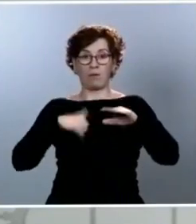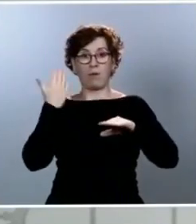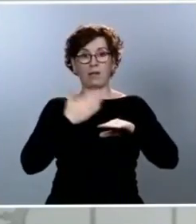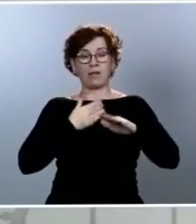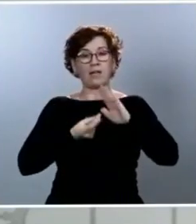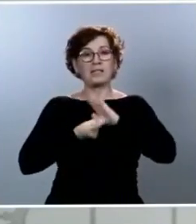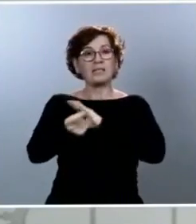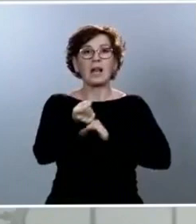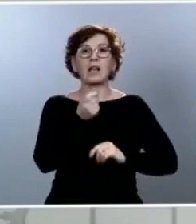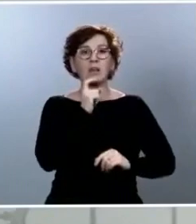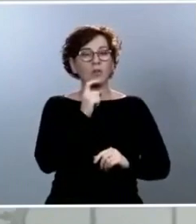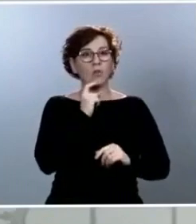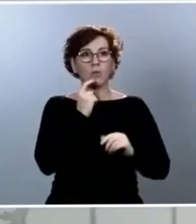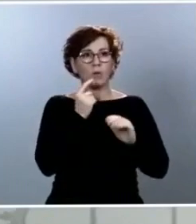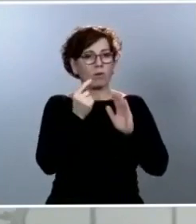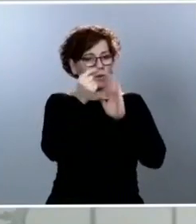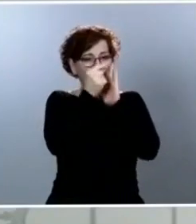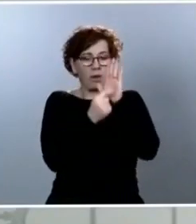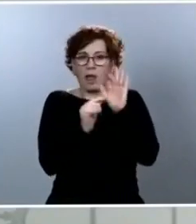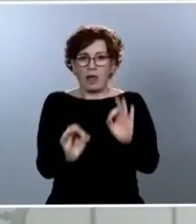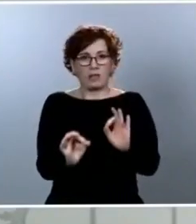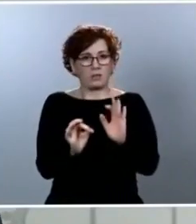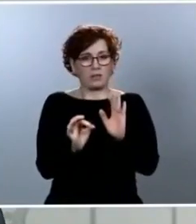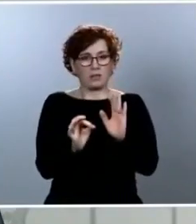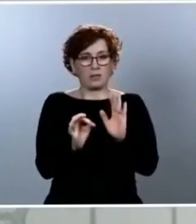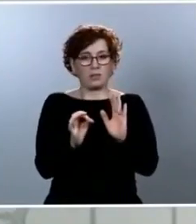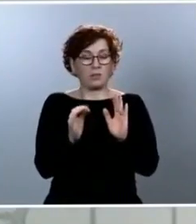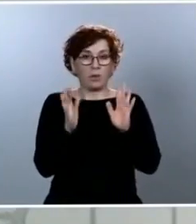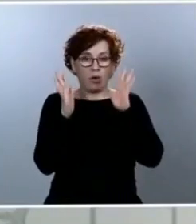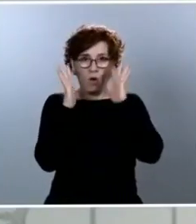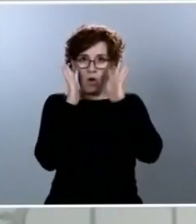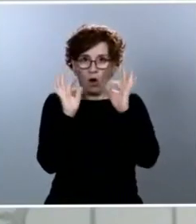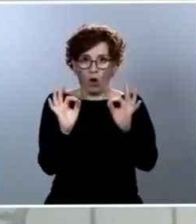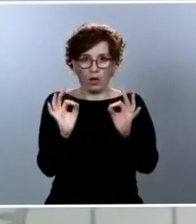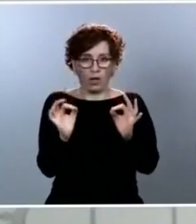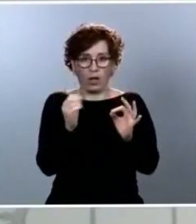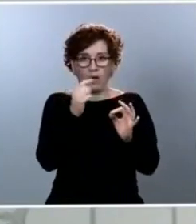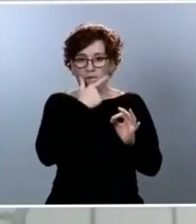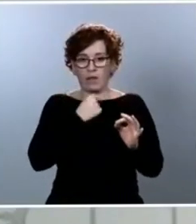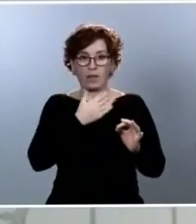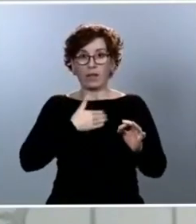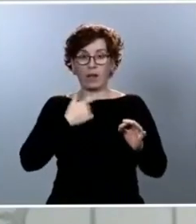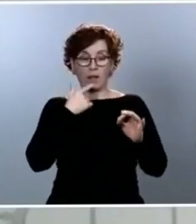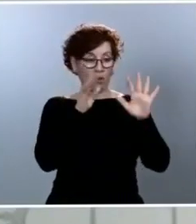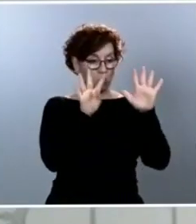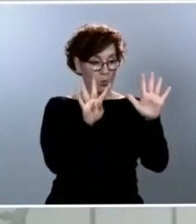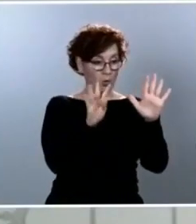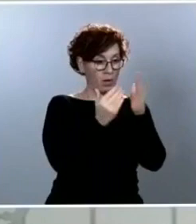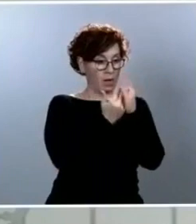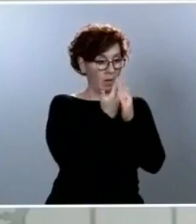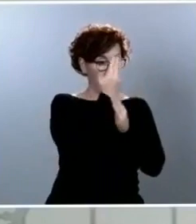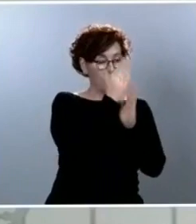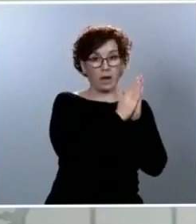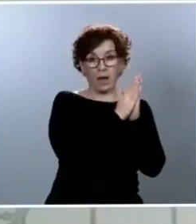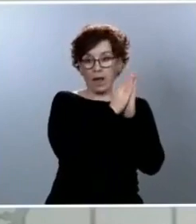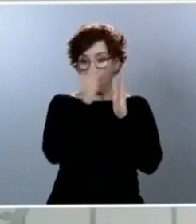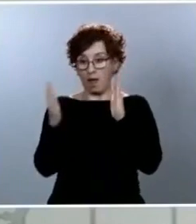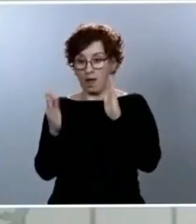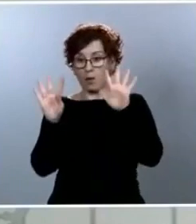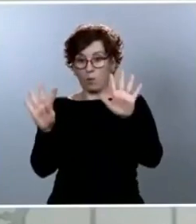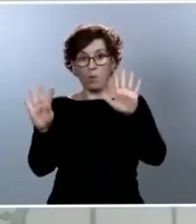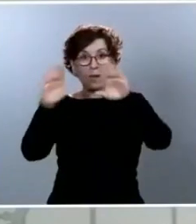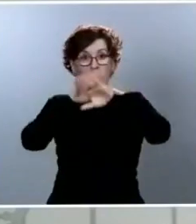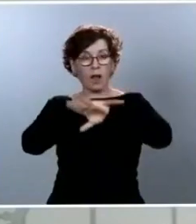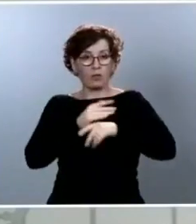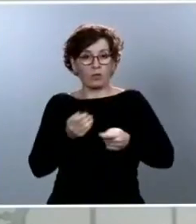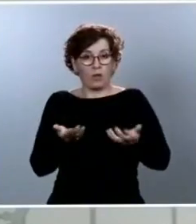sencilla. Nosotros lo que hacemos es simplemente plantear de nueve de la mañana a nueve de la noche precisamente para que aquellos trabajadores y trabajadoras que